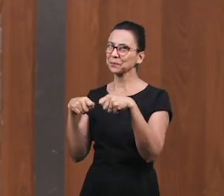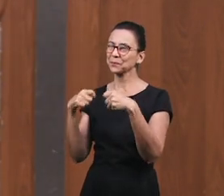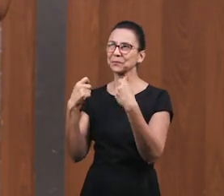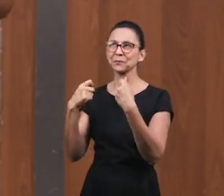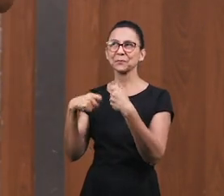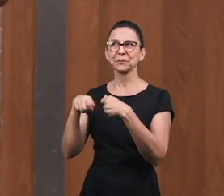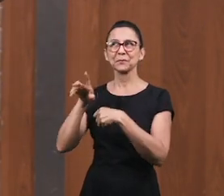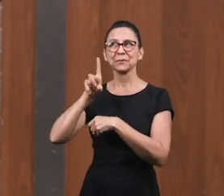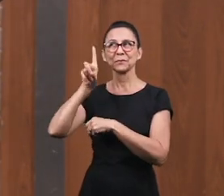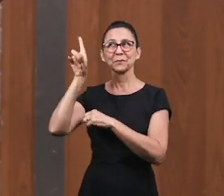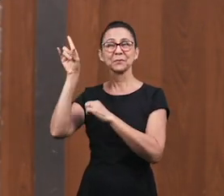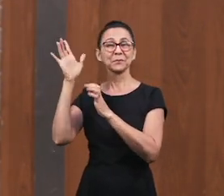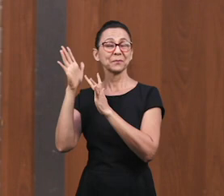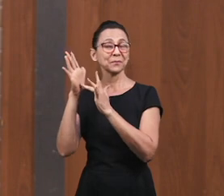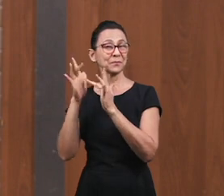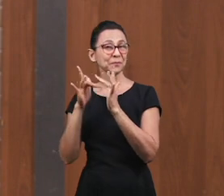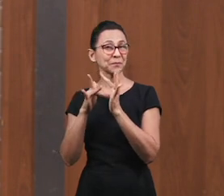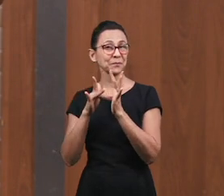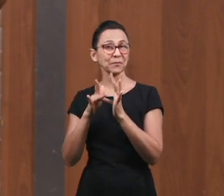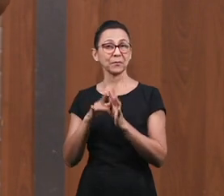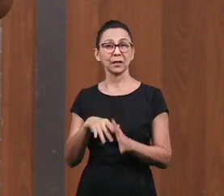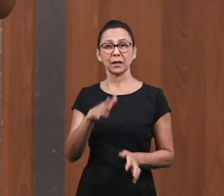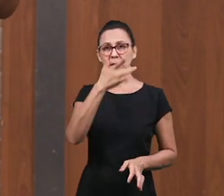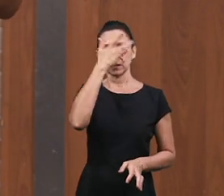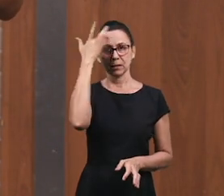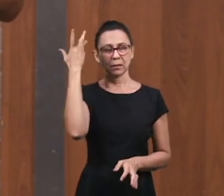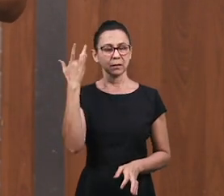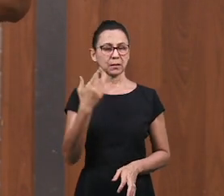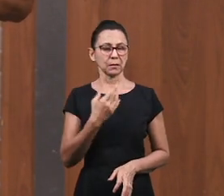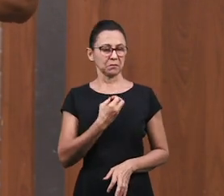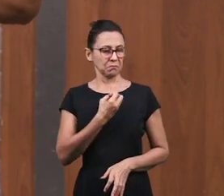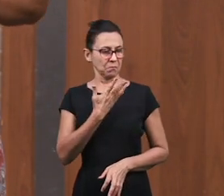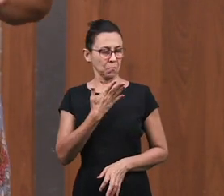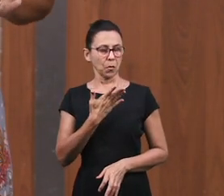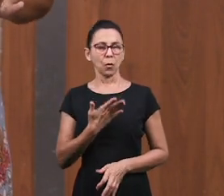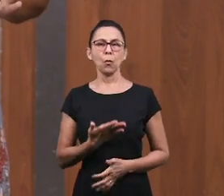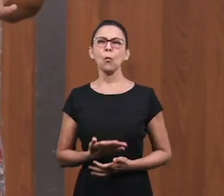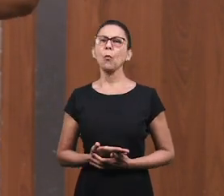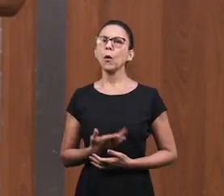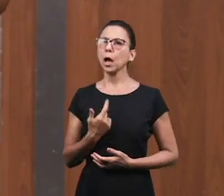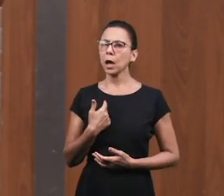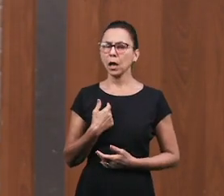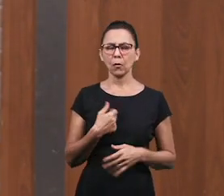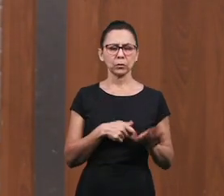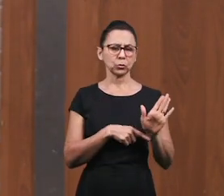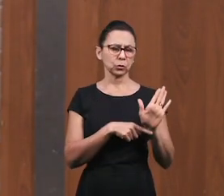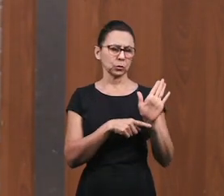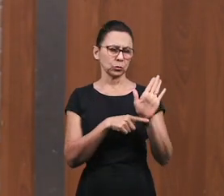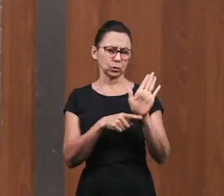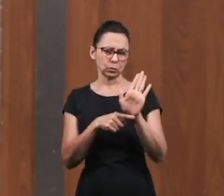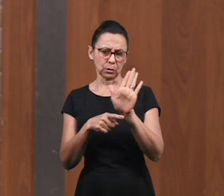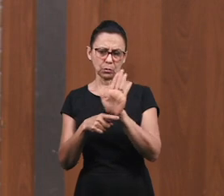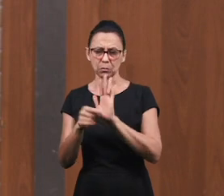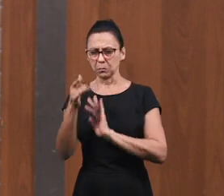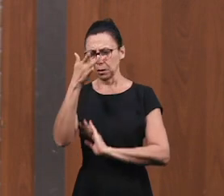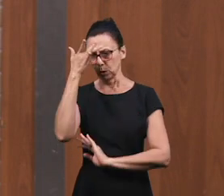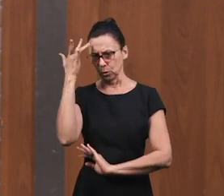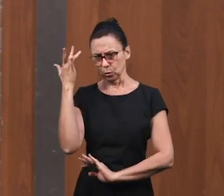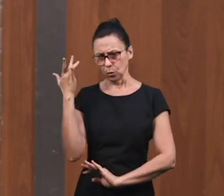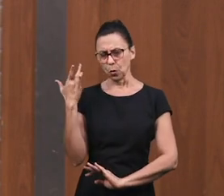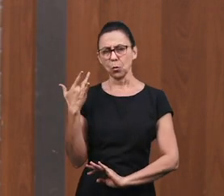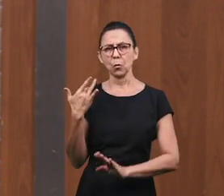Estas personas Piensan Que por ser Personas buenas No necesitan Del perdón De Dios Para sus fallas